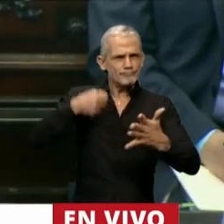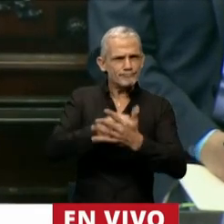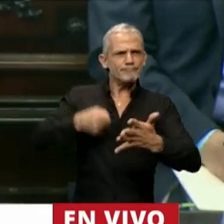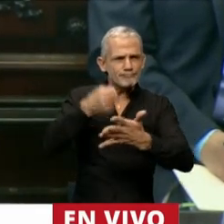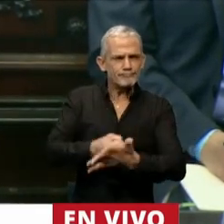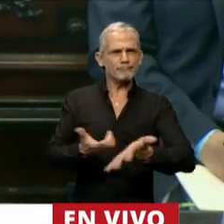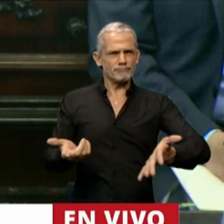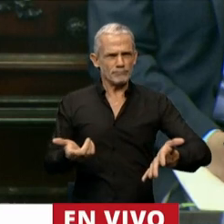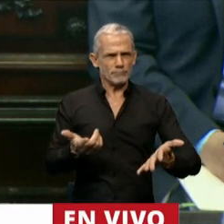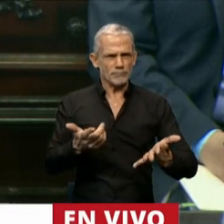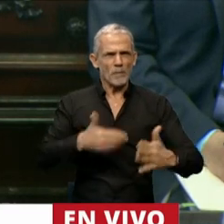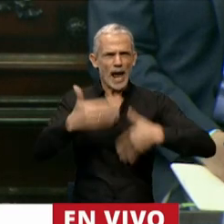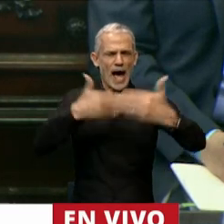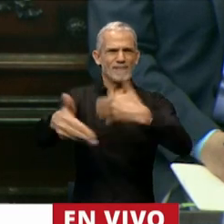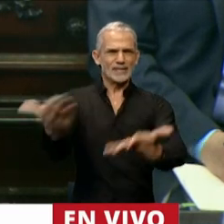adelante.